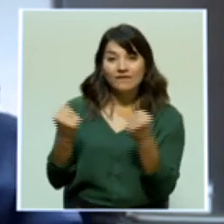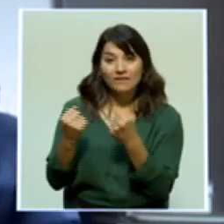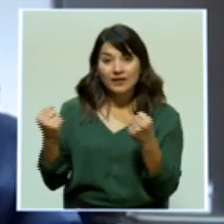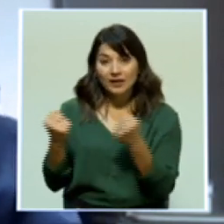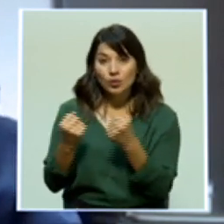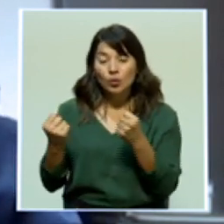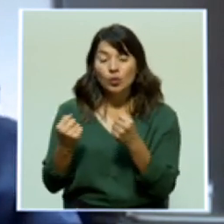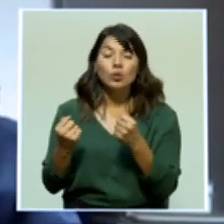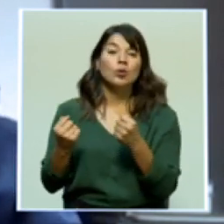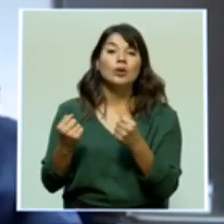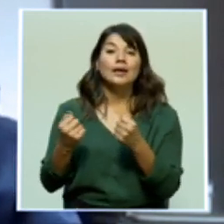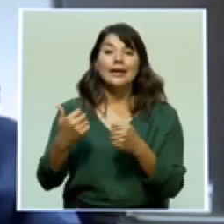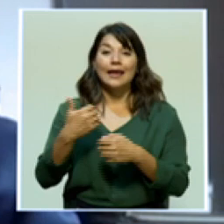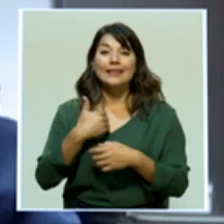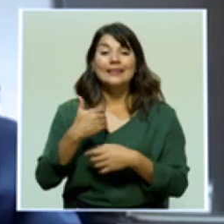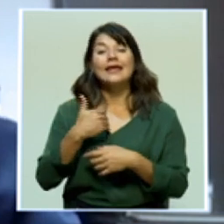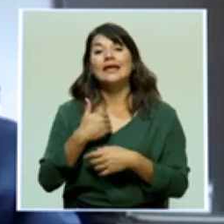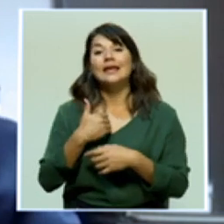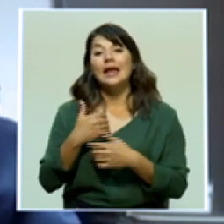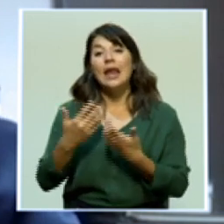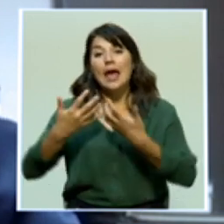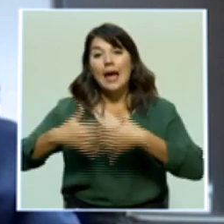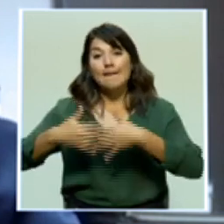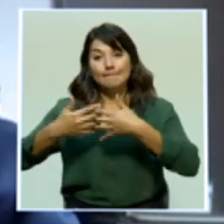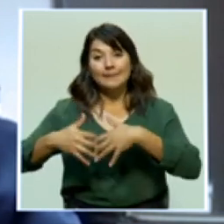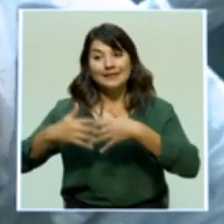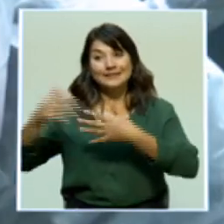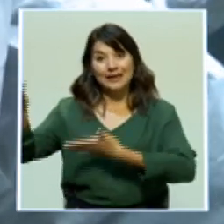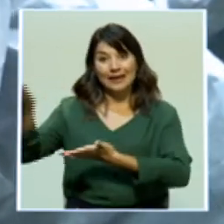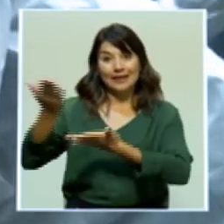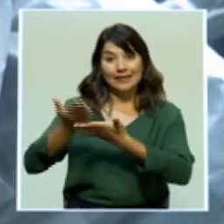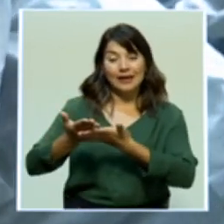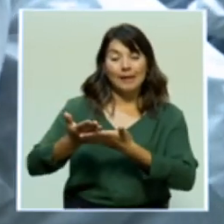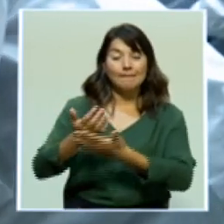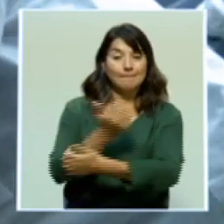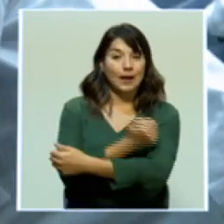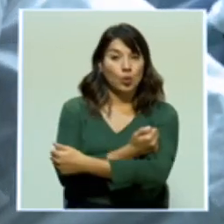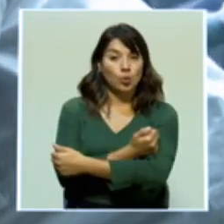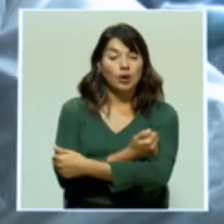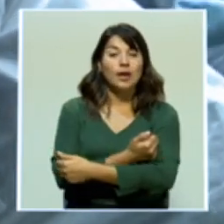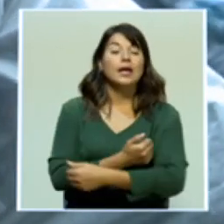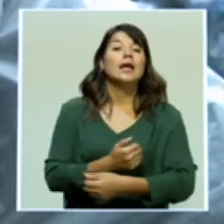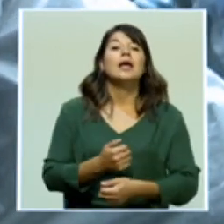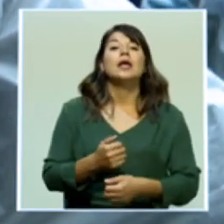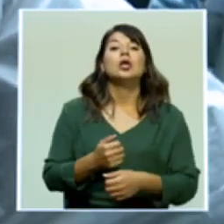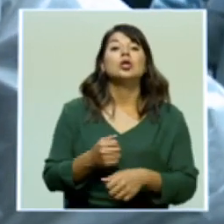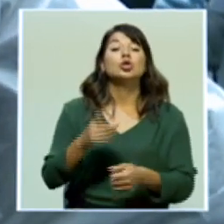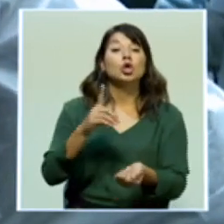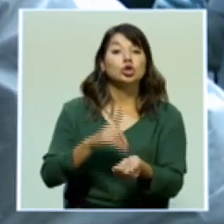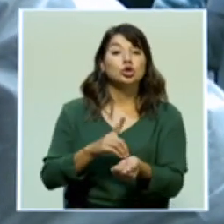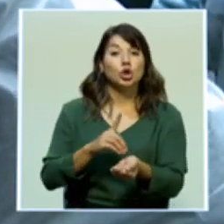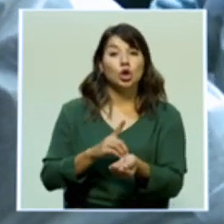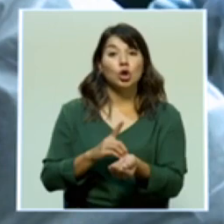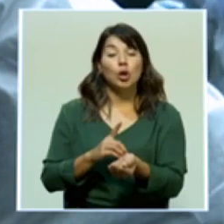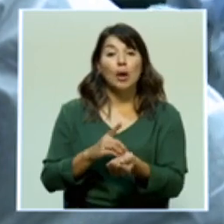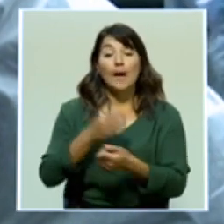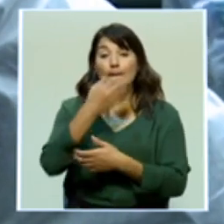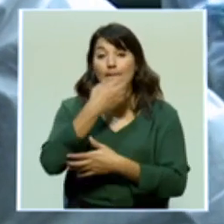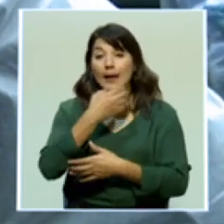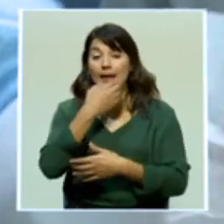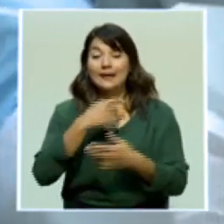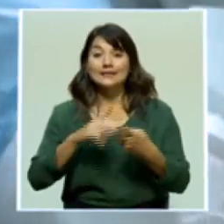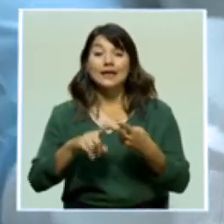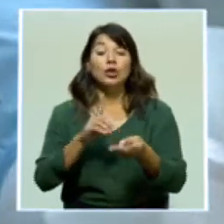provee el fabricante de las vacunas. Tanto Macaya como Ruiz insisten que la población debe mantener la